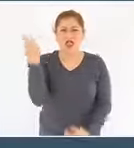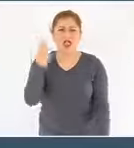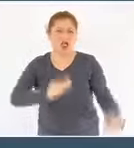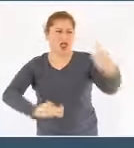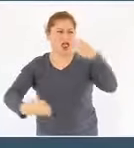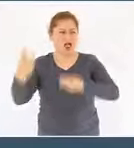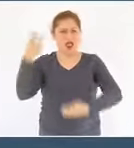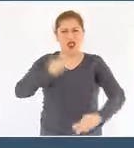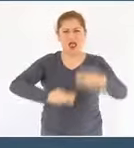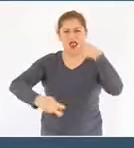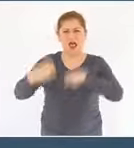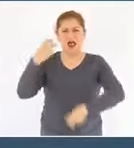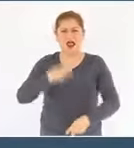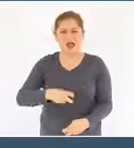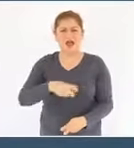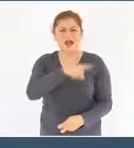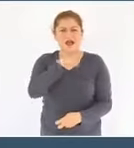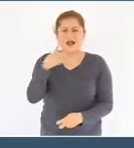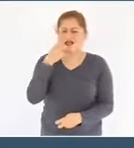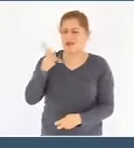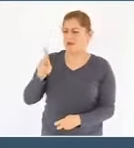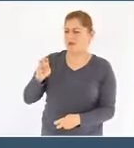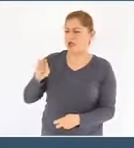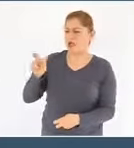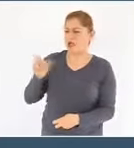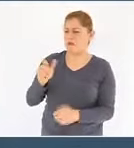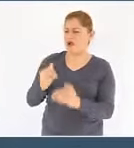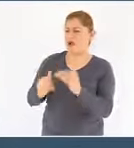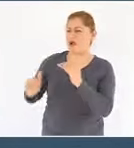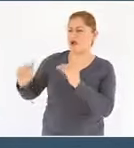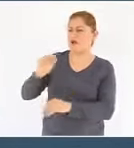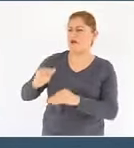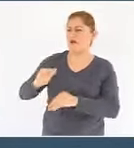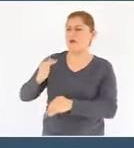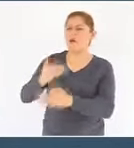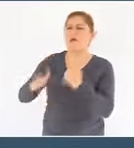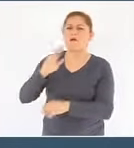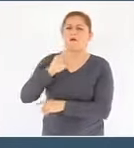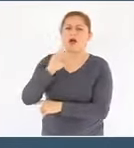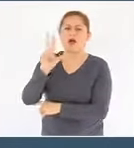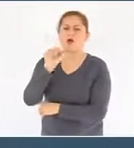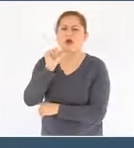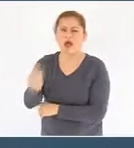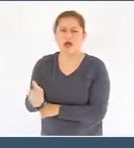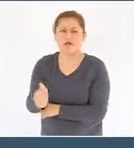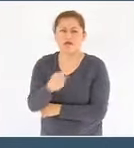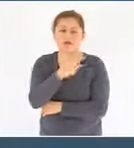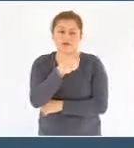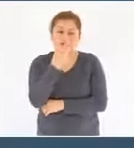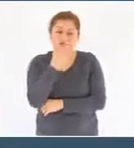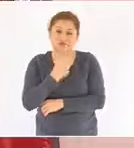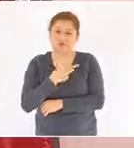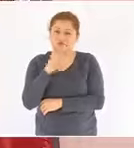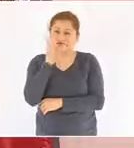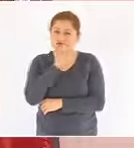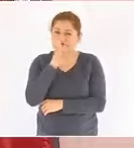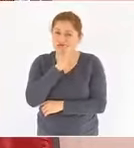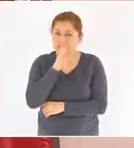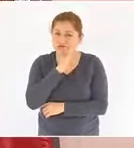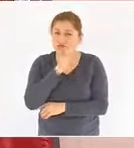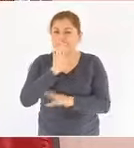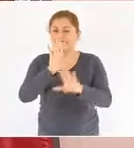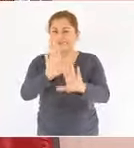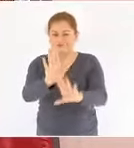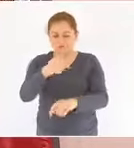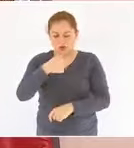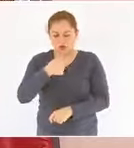mejora alguna y que por el contrario se va de mal en peor. En respuesta y a